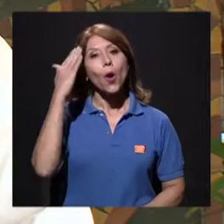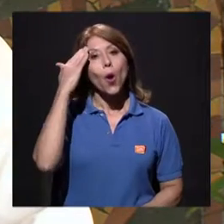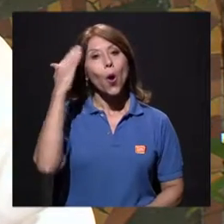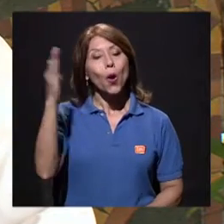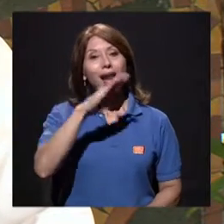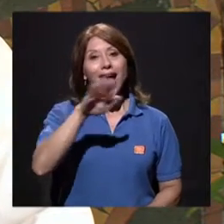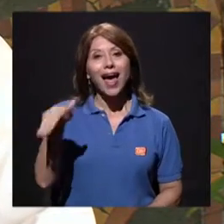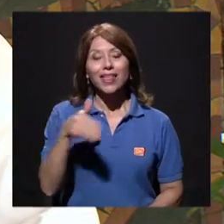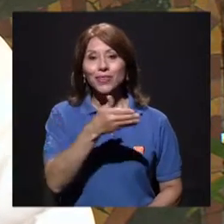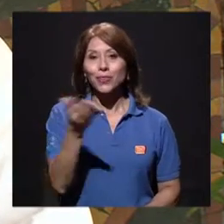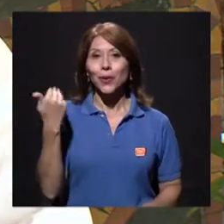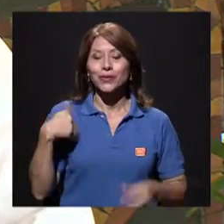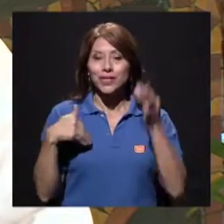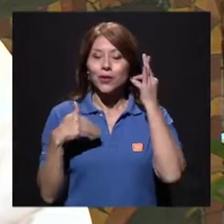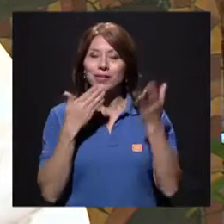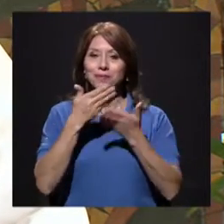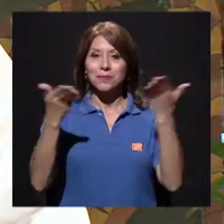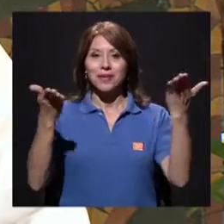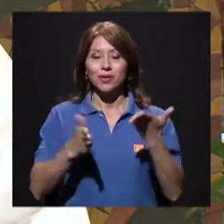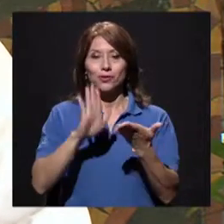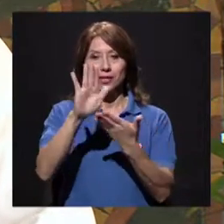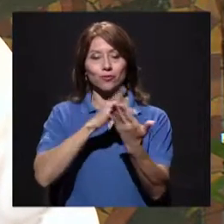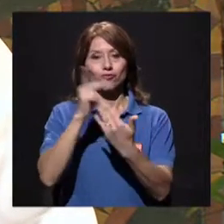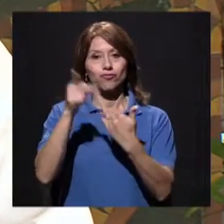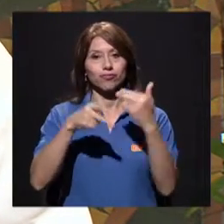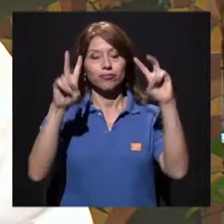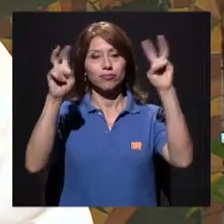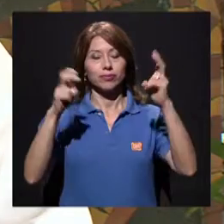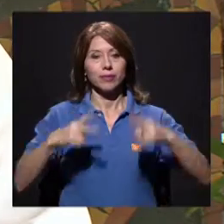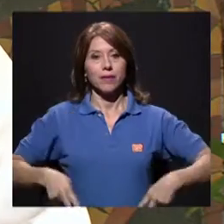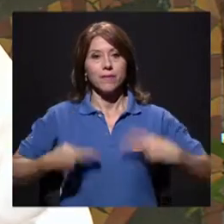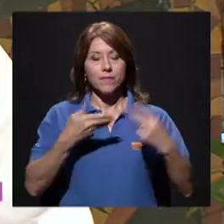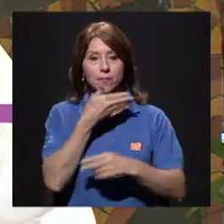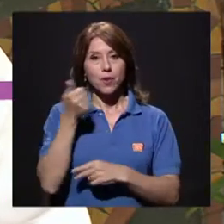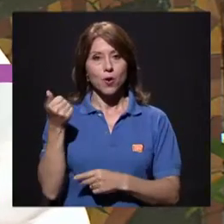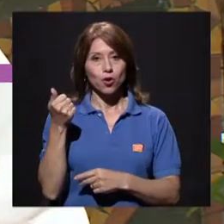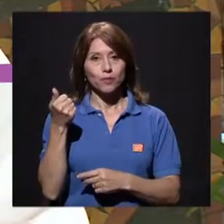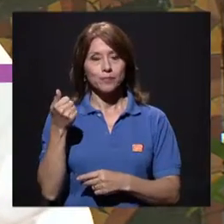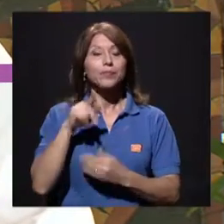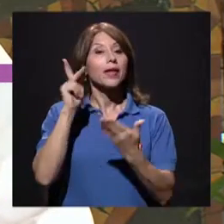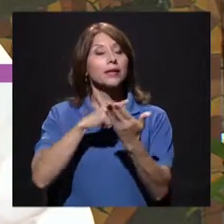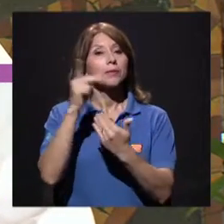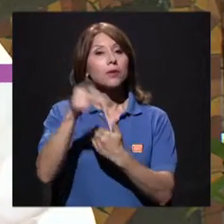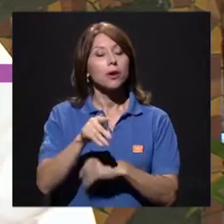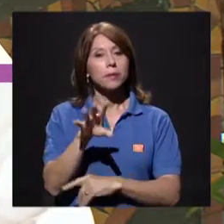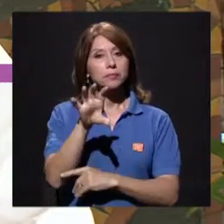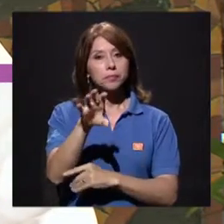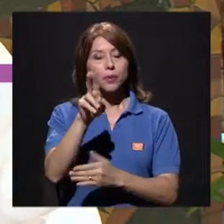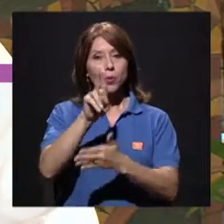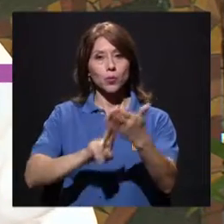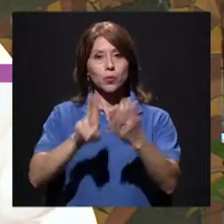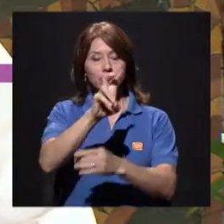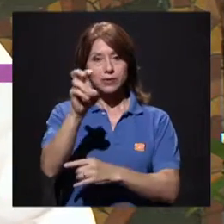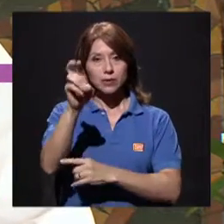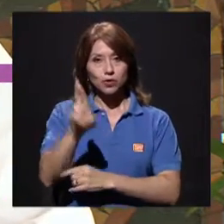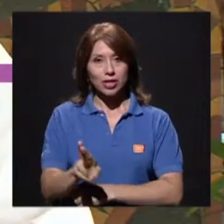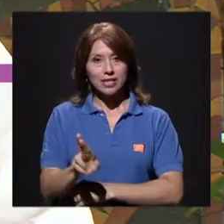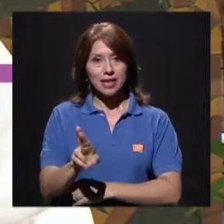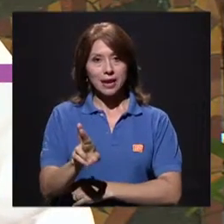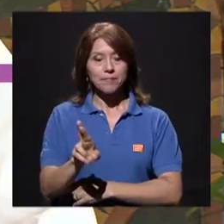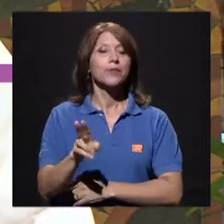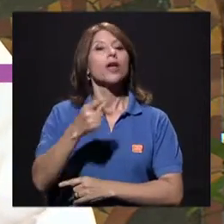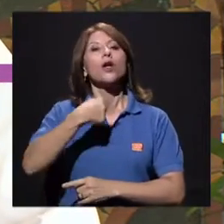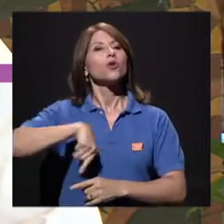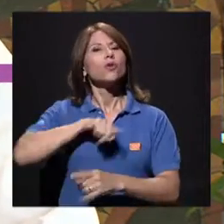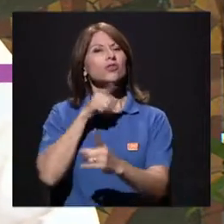Hola a todos y todas. Bienvenidas una vez más a su telerevista Vivir Mejor, la telerevista de la Universidad de Costa Rica,